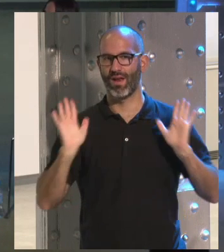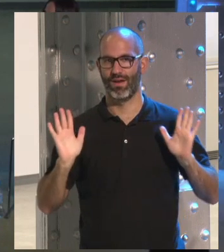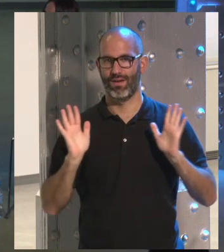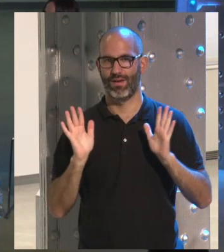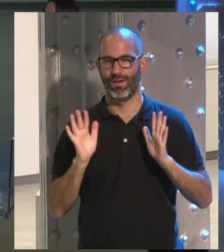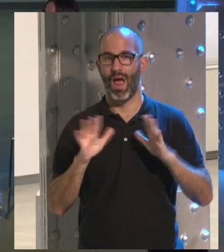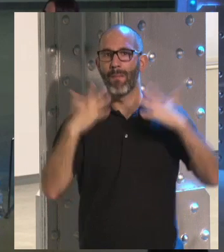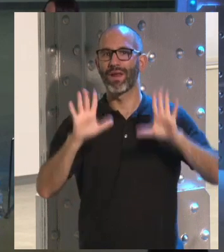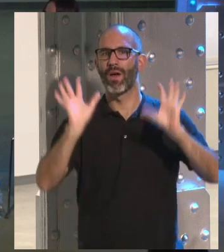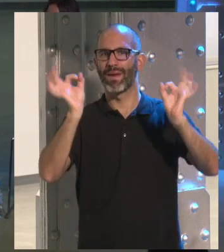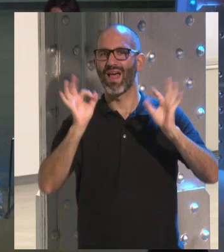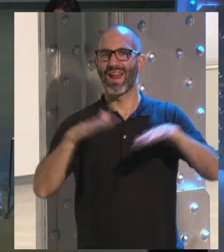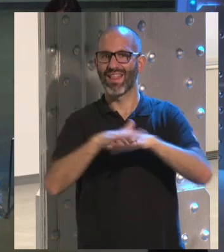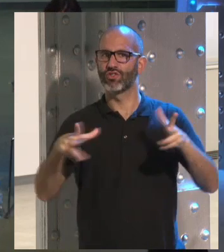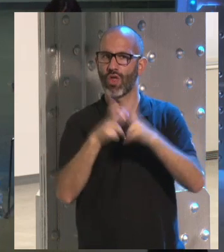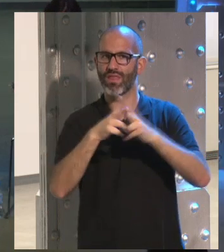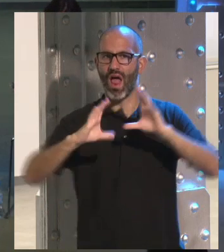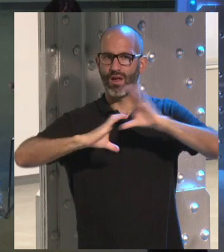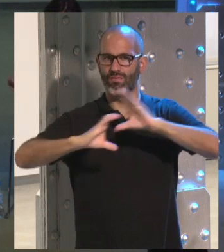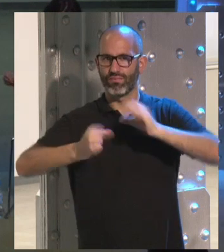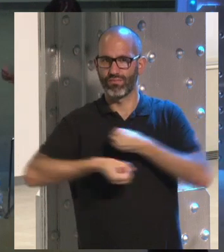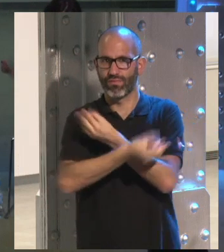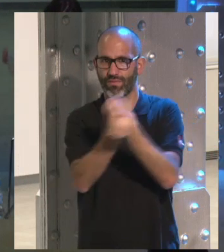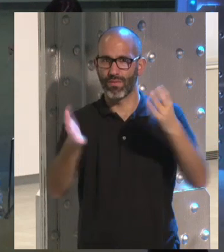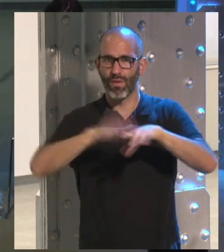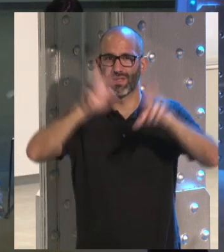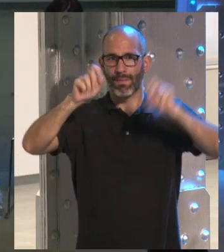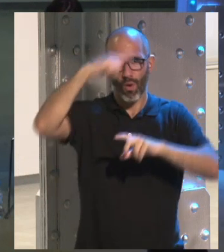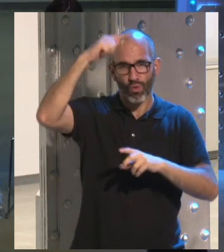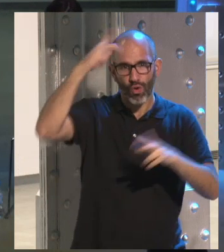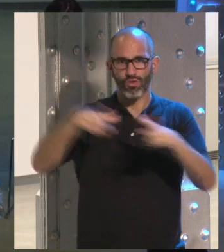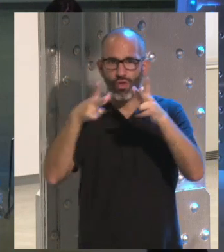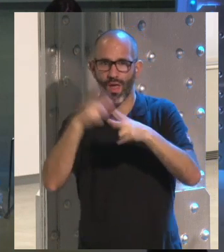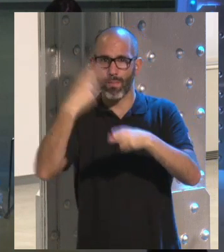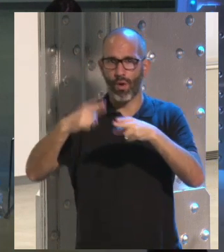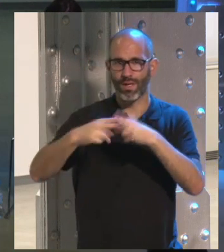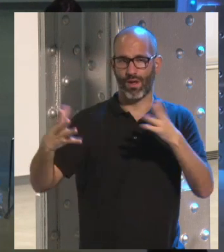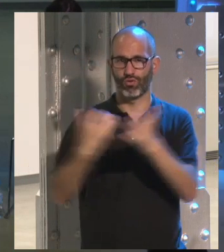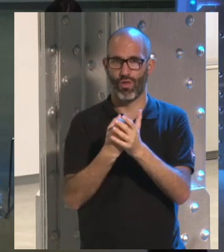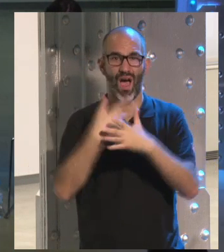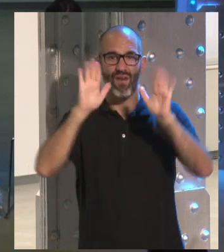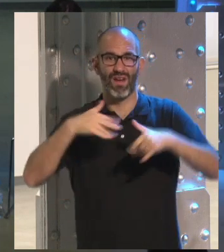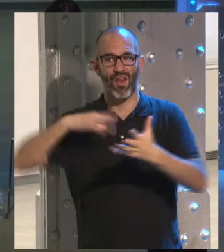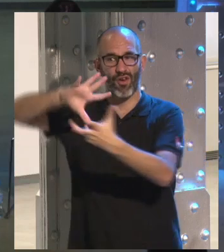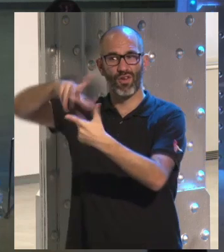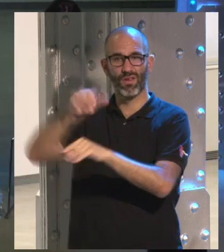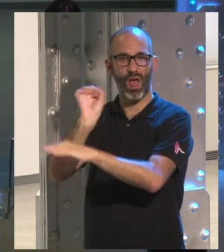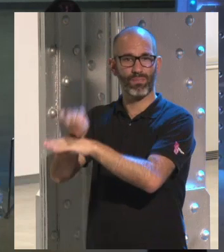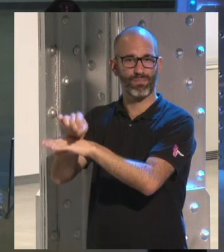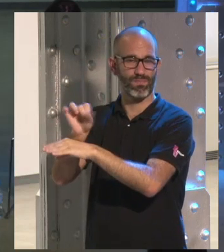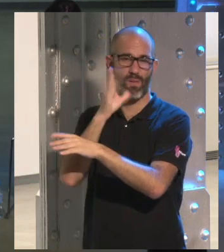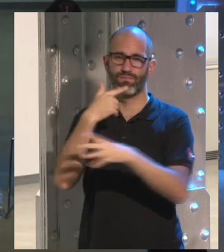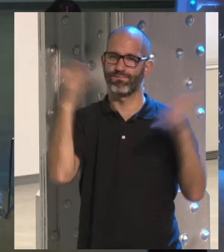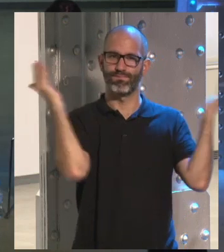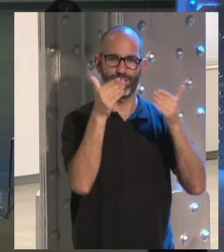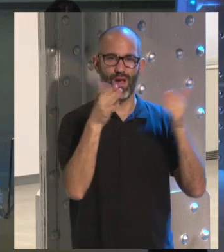Las redes sociales son el principal canal de información de los jóvenes. Actualidad, política, cultura, sociedad. No ven los informativos. Eso ya os lo digo yo.